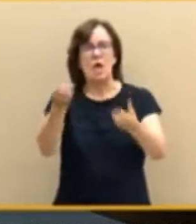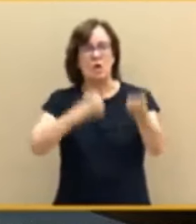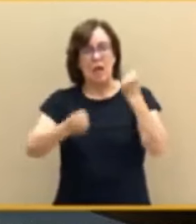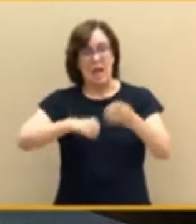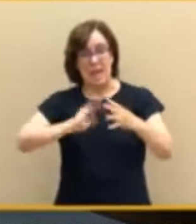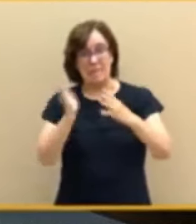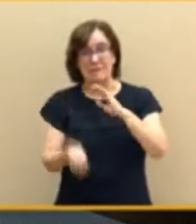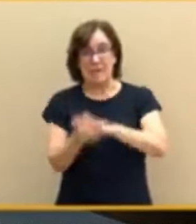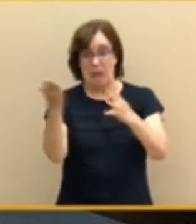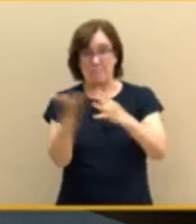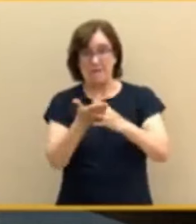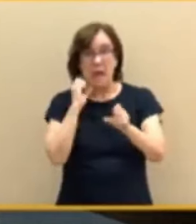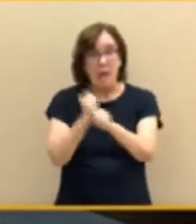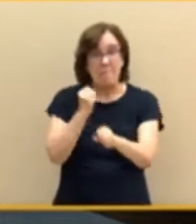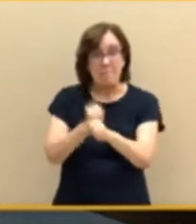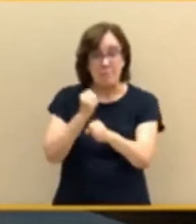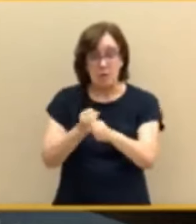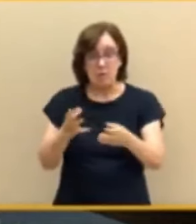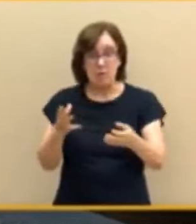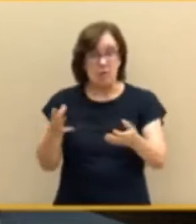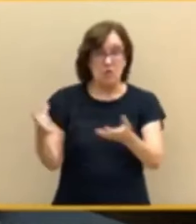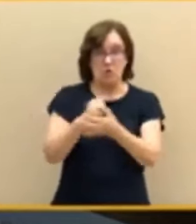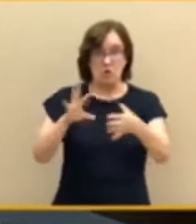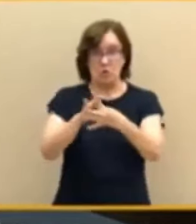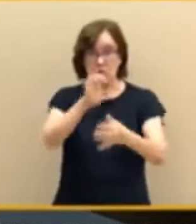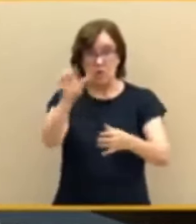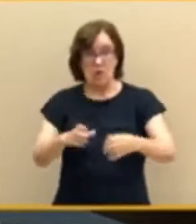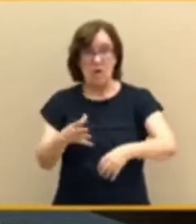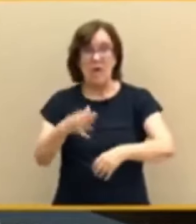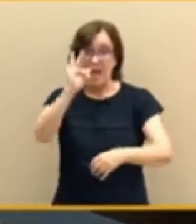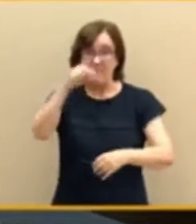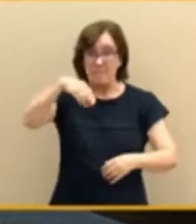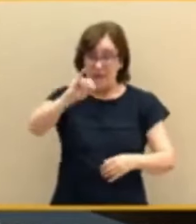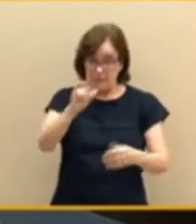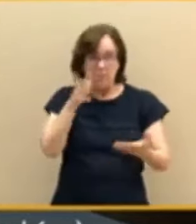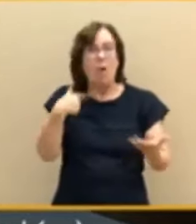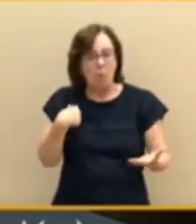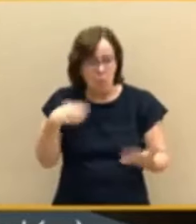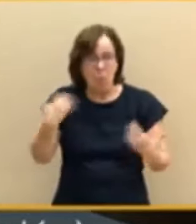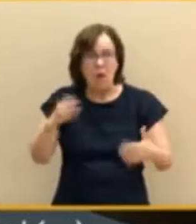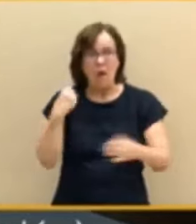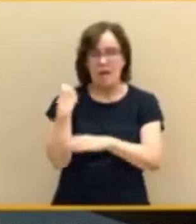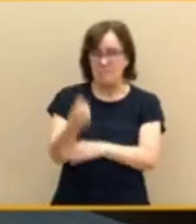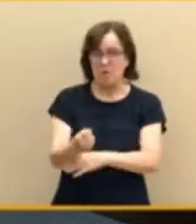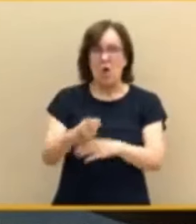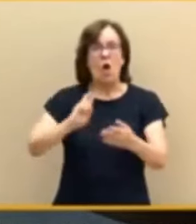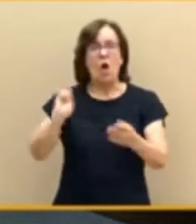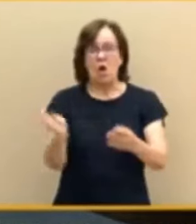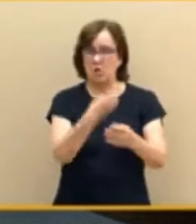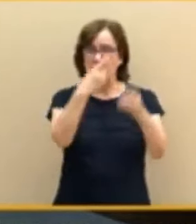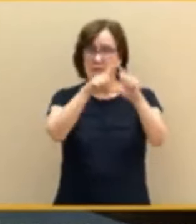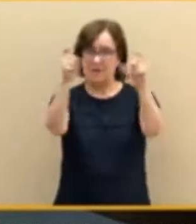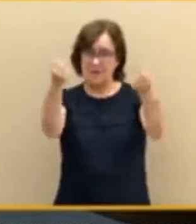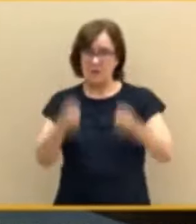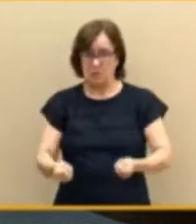Ayer mismo el FMI avaló, como antes hicieron otras muchas instituciones internacionales, y les cito textualmente, la brillantez